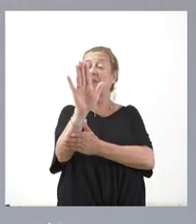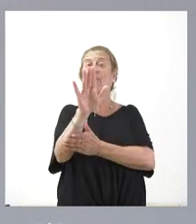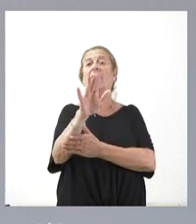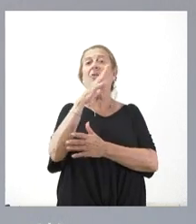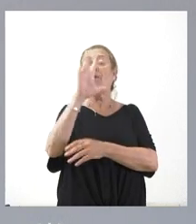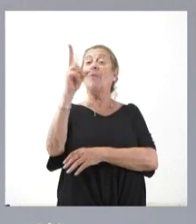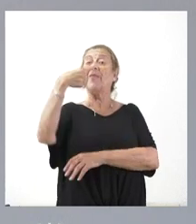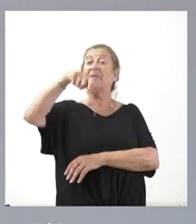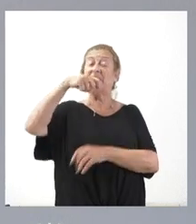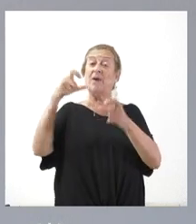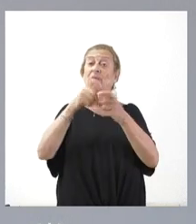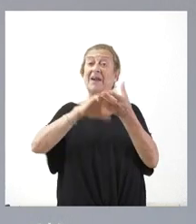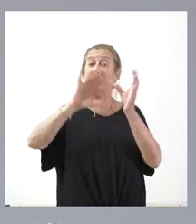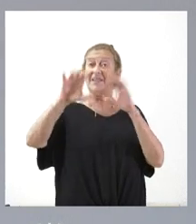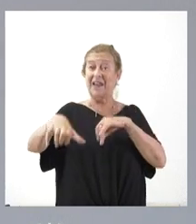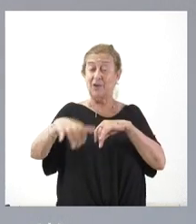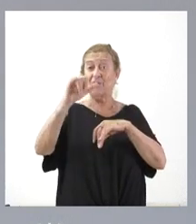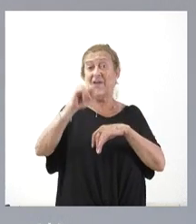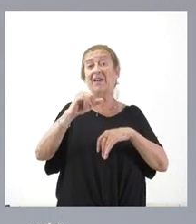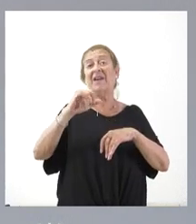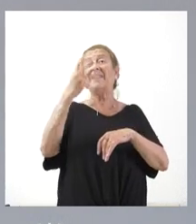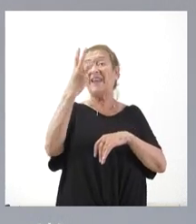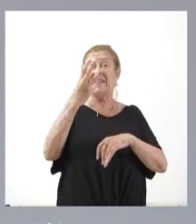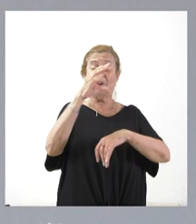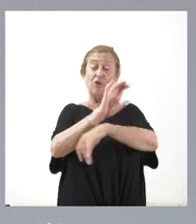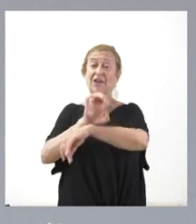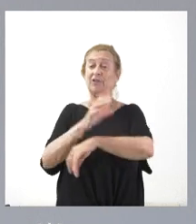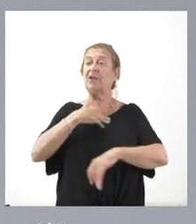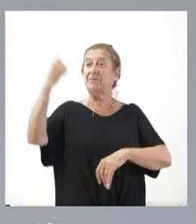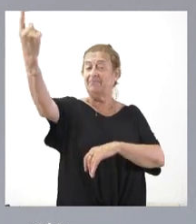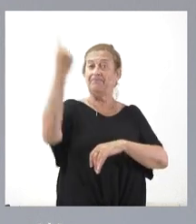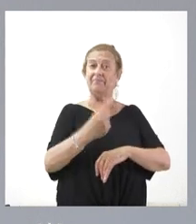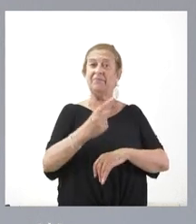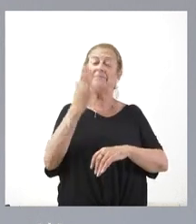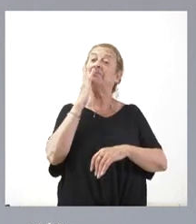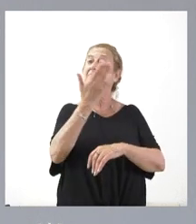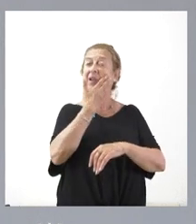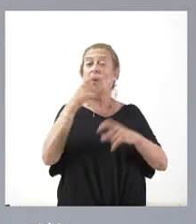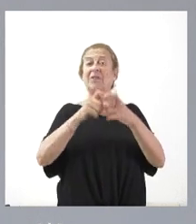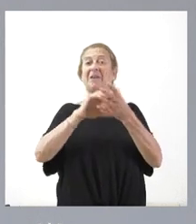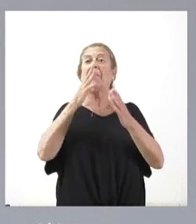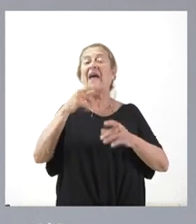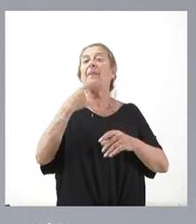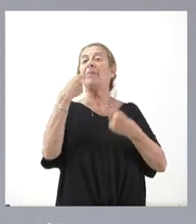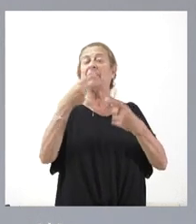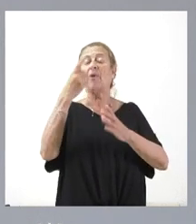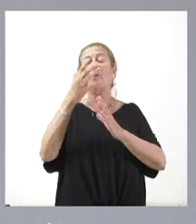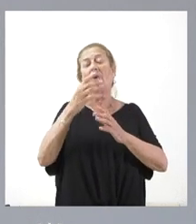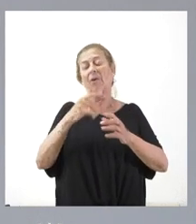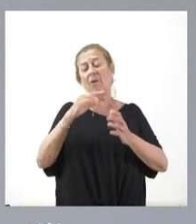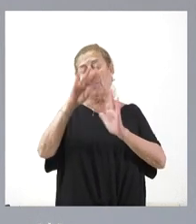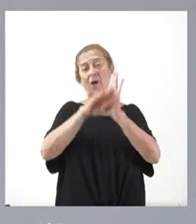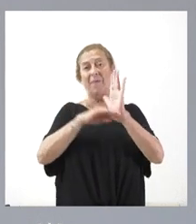vicepresidenta de la Junta de Castilla y León y de tres consejeros la comparecencia en las Cortes de Castilla y León para dar cuenta de su programa de actividades